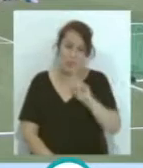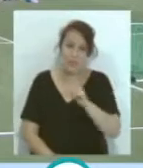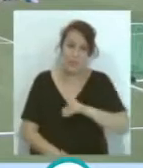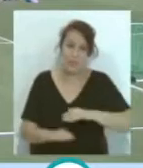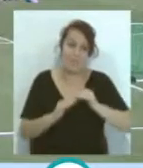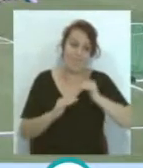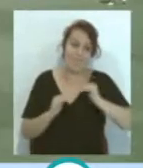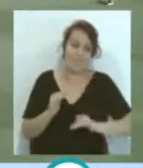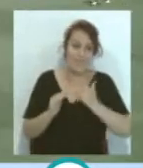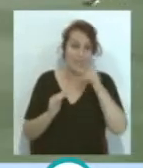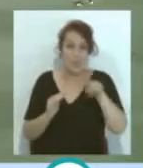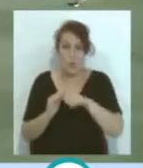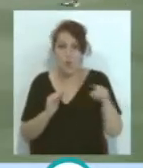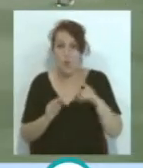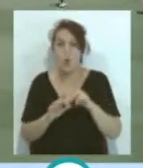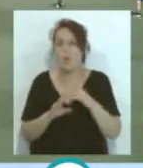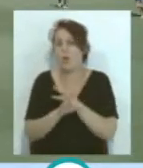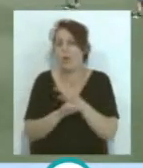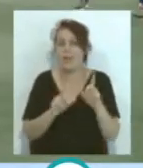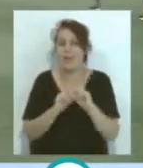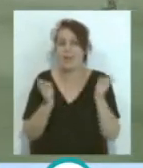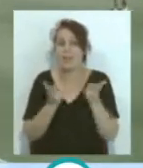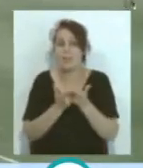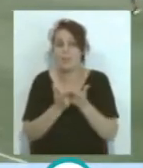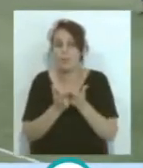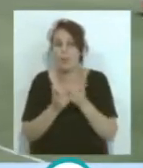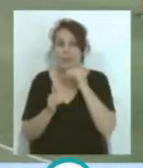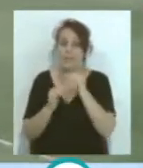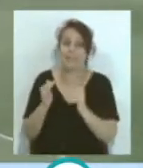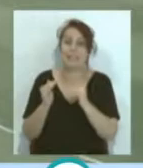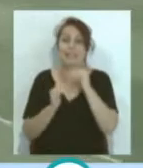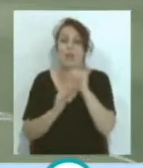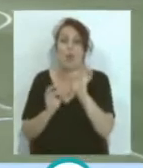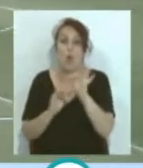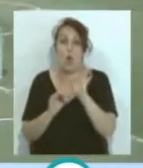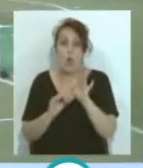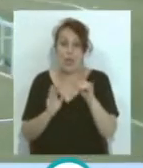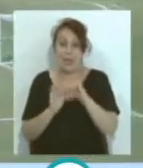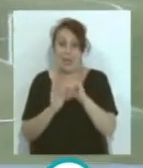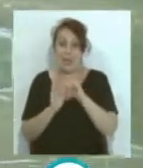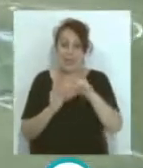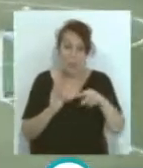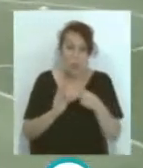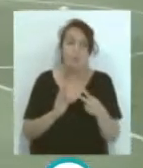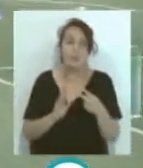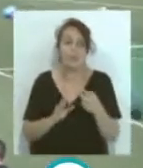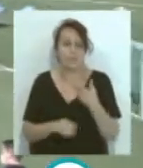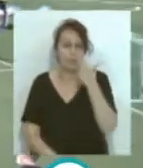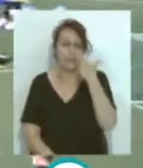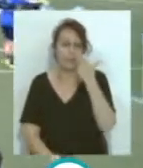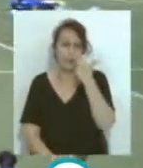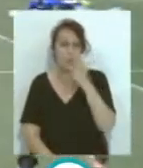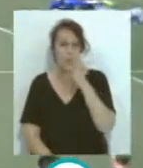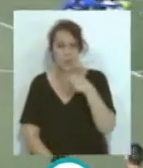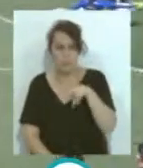desciendan... ...jugadores de equipos que posiblemente vayan a ascender... ...o se queden a las puertas de segunda... ...también pueden ser interesantes... ...porque ya hemos visto